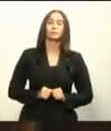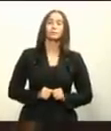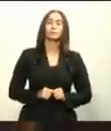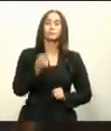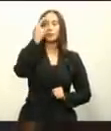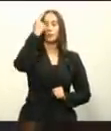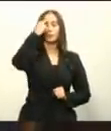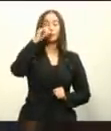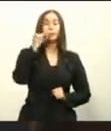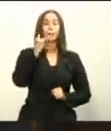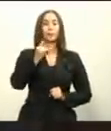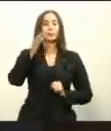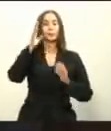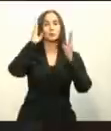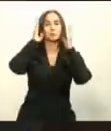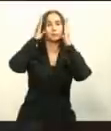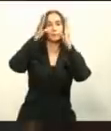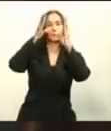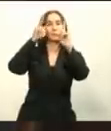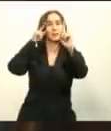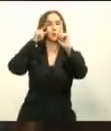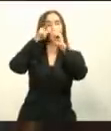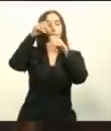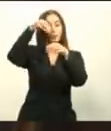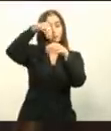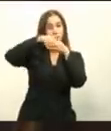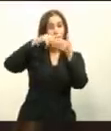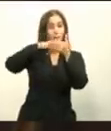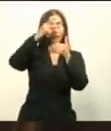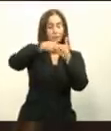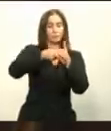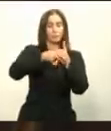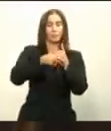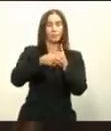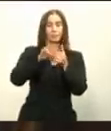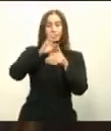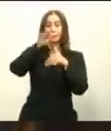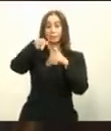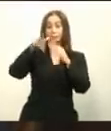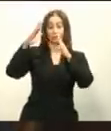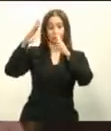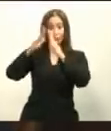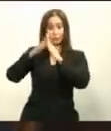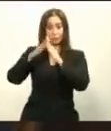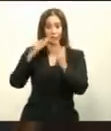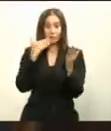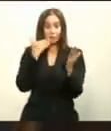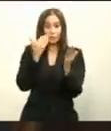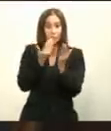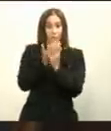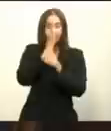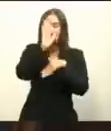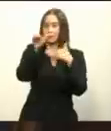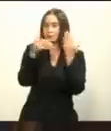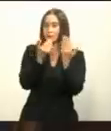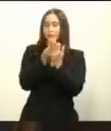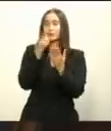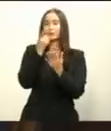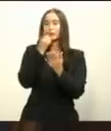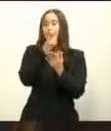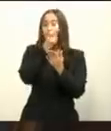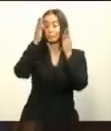en el objetivo primordial de este plan, que es procurar el acceso a una vivienda digna para todos los dominicanos y dominicanas.